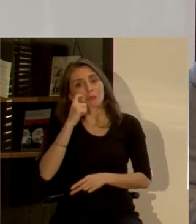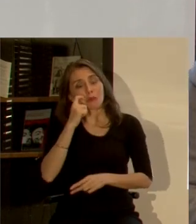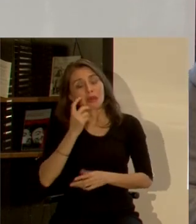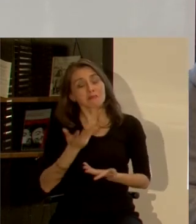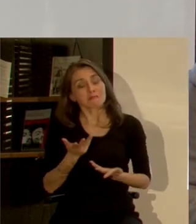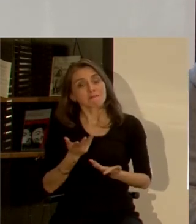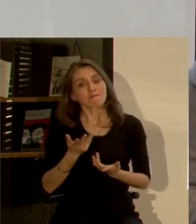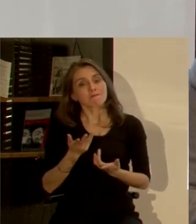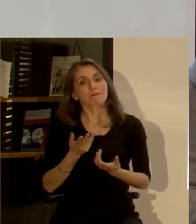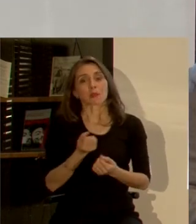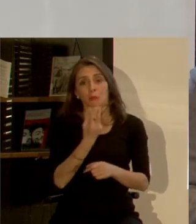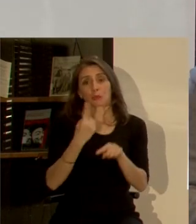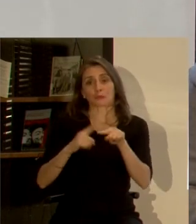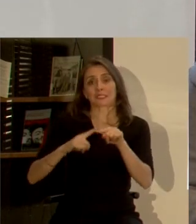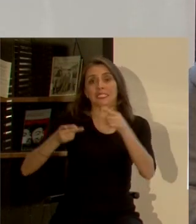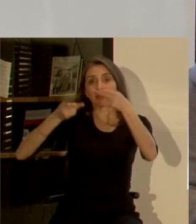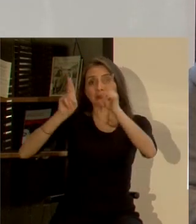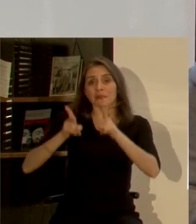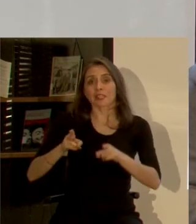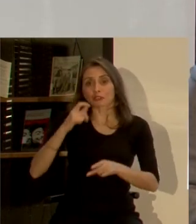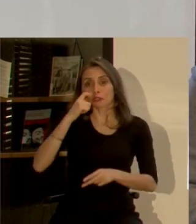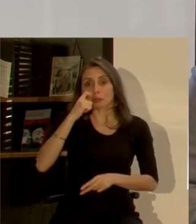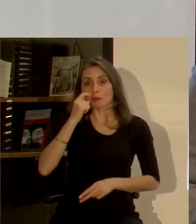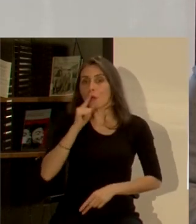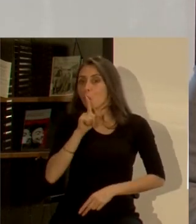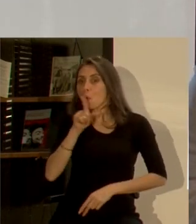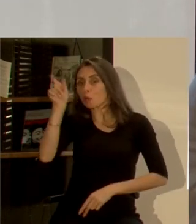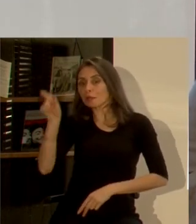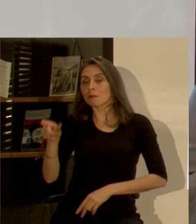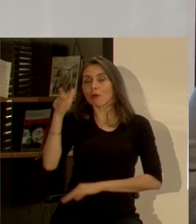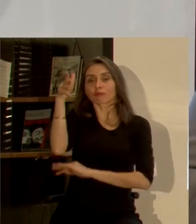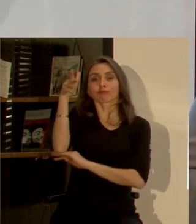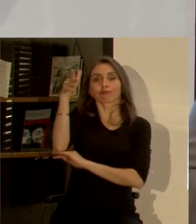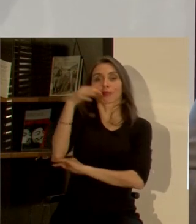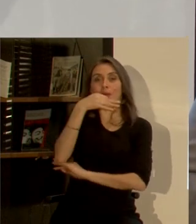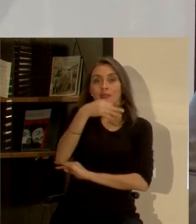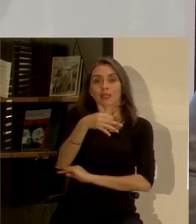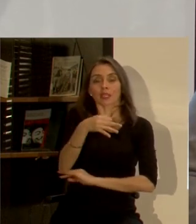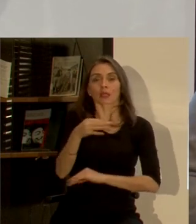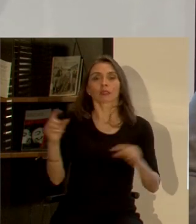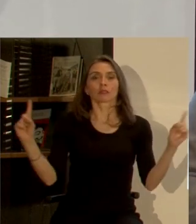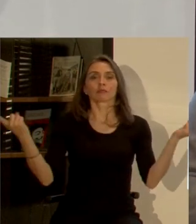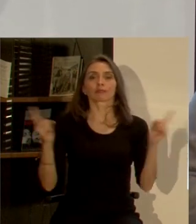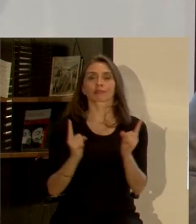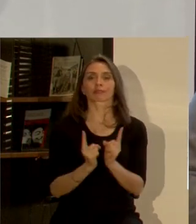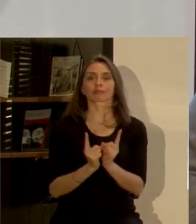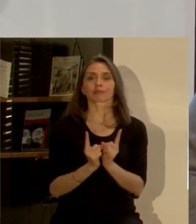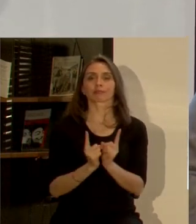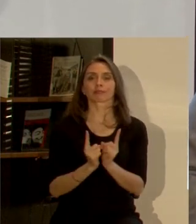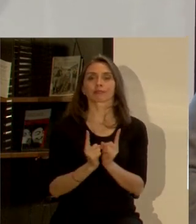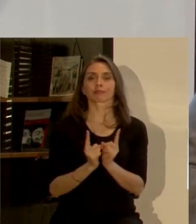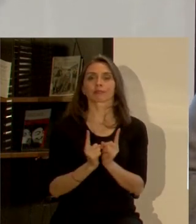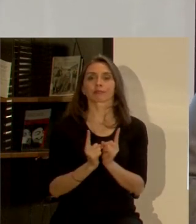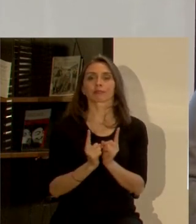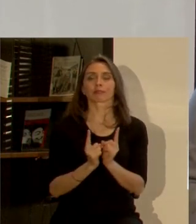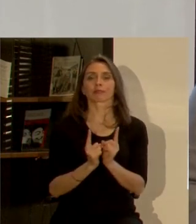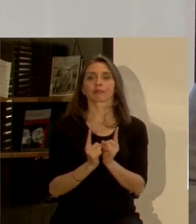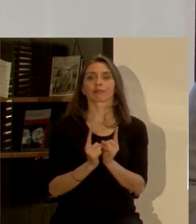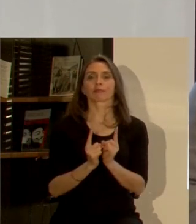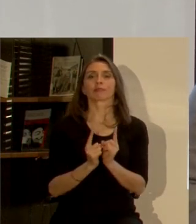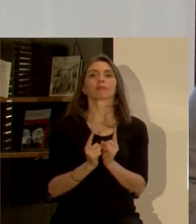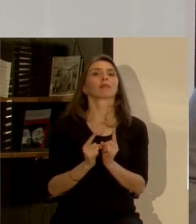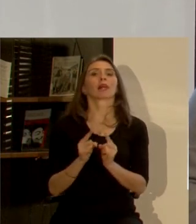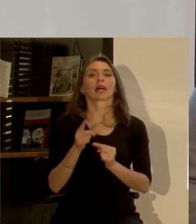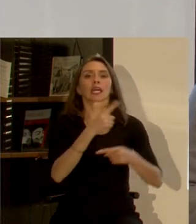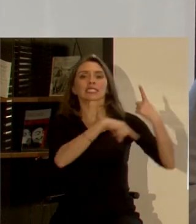derechos humanos como decía nuestro moderador se acotan o se dejan a lugares muy específicos de